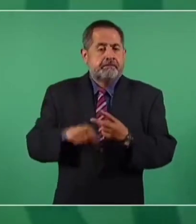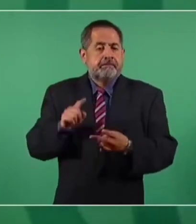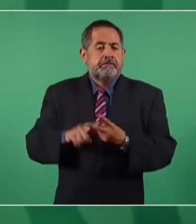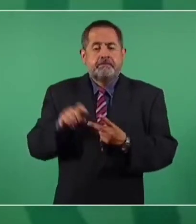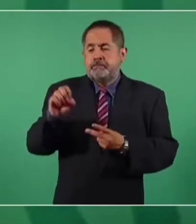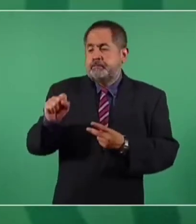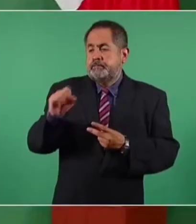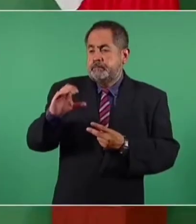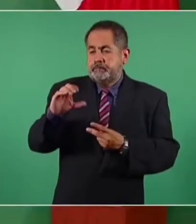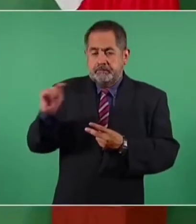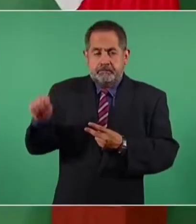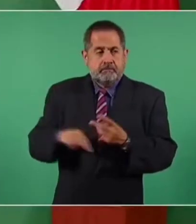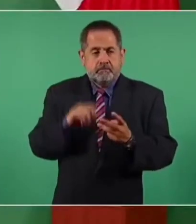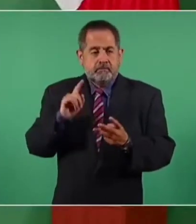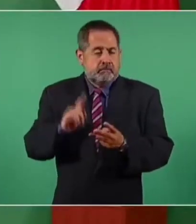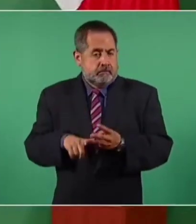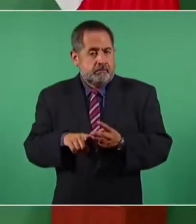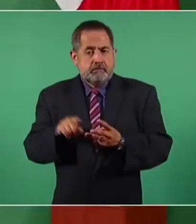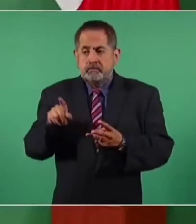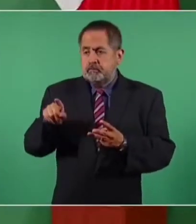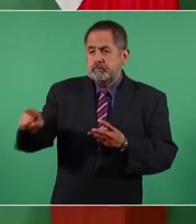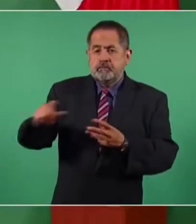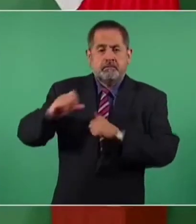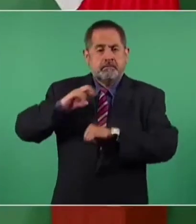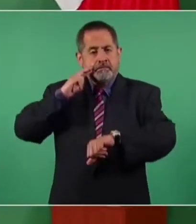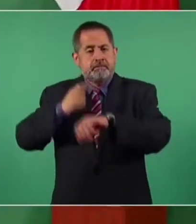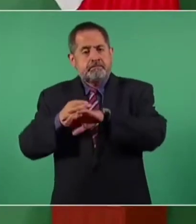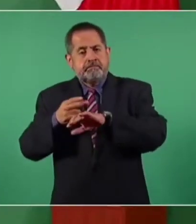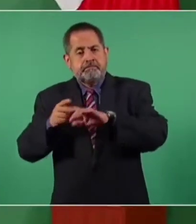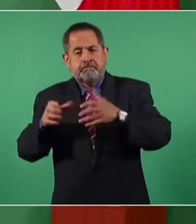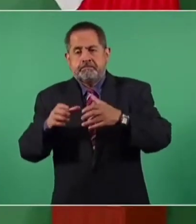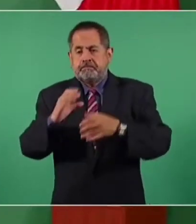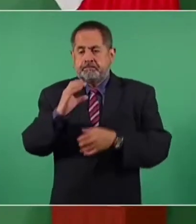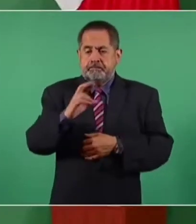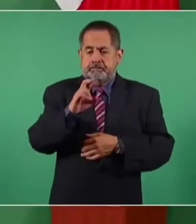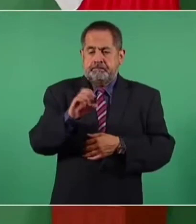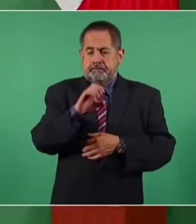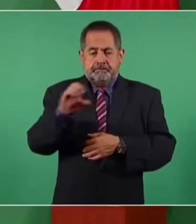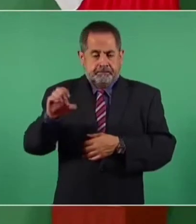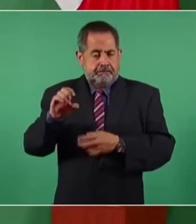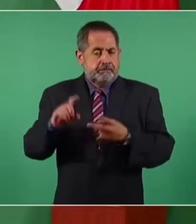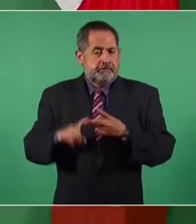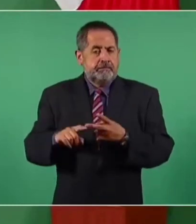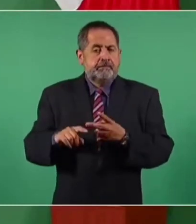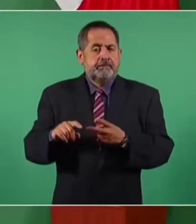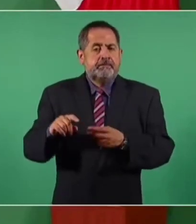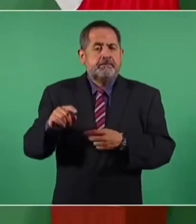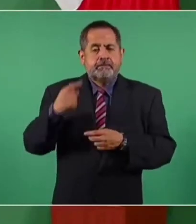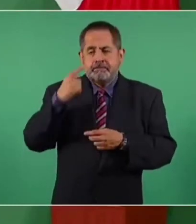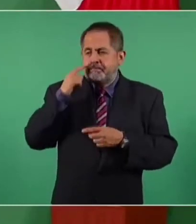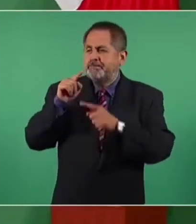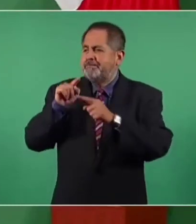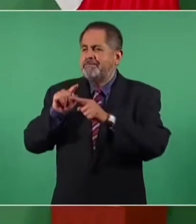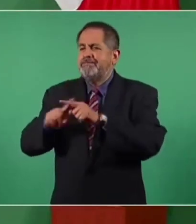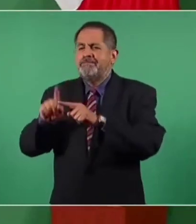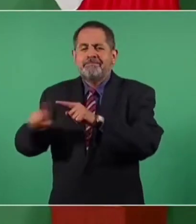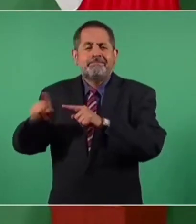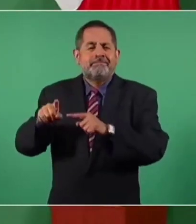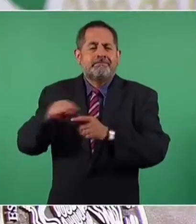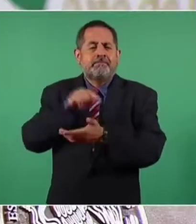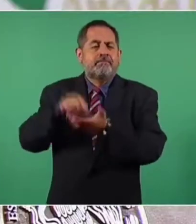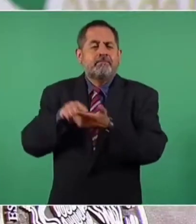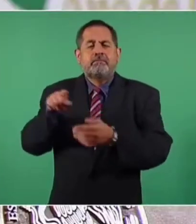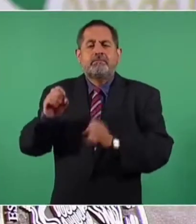Transportes, a los órganos reguladores CRE y ASEA, y a las instancias del Gobierno de México